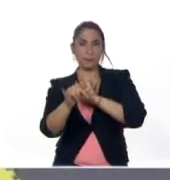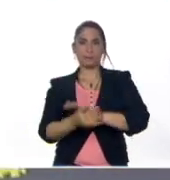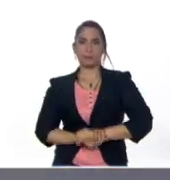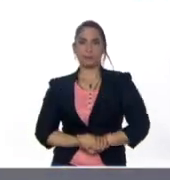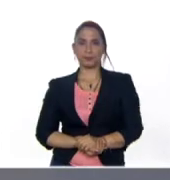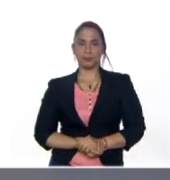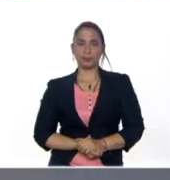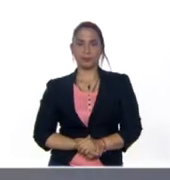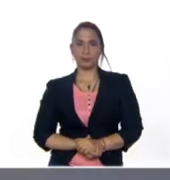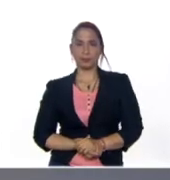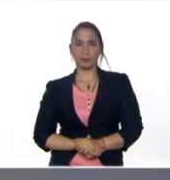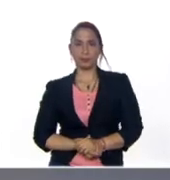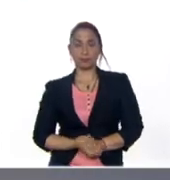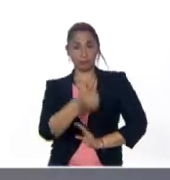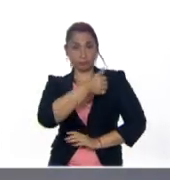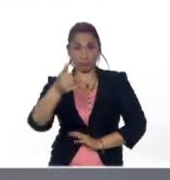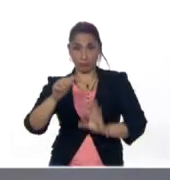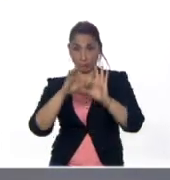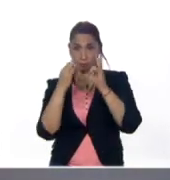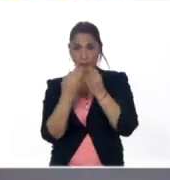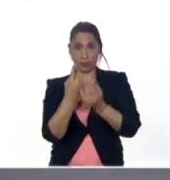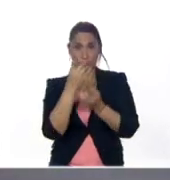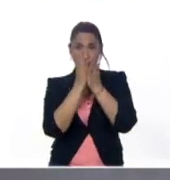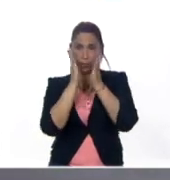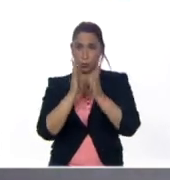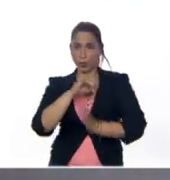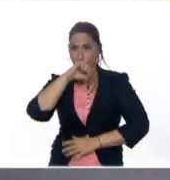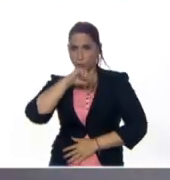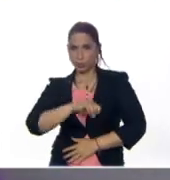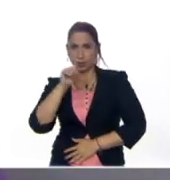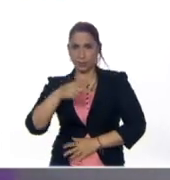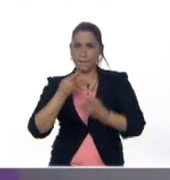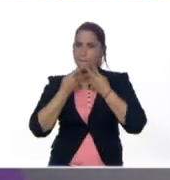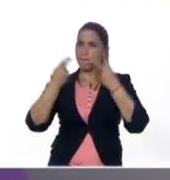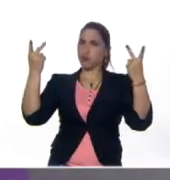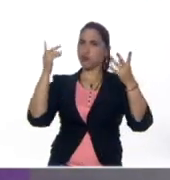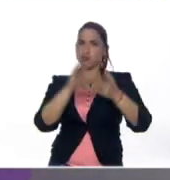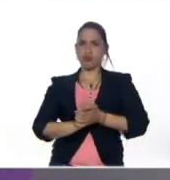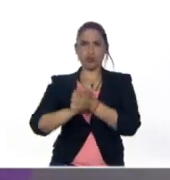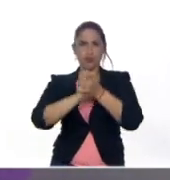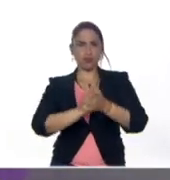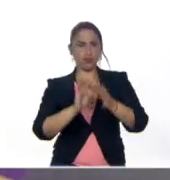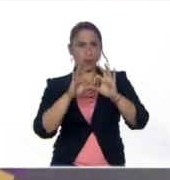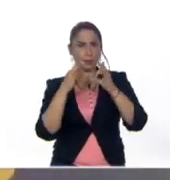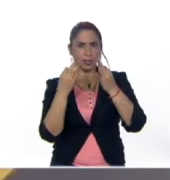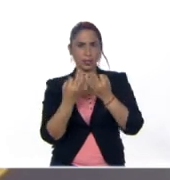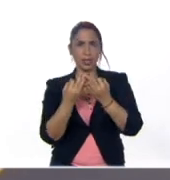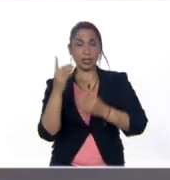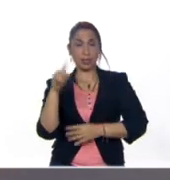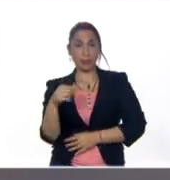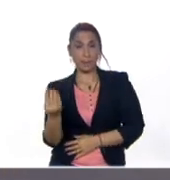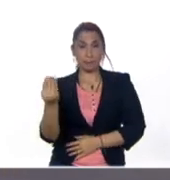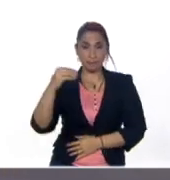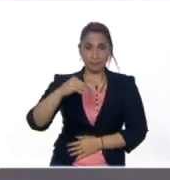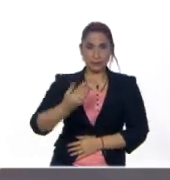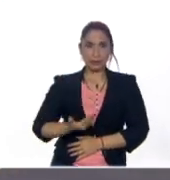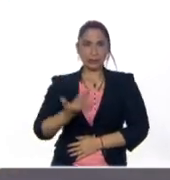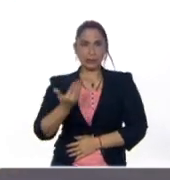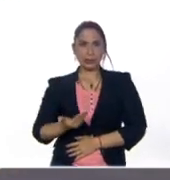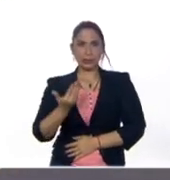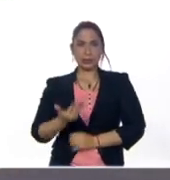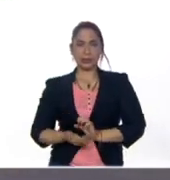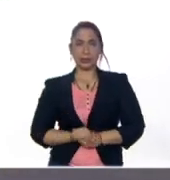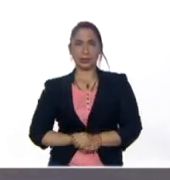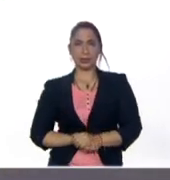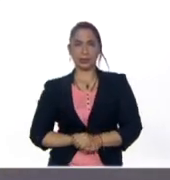página oficial de YouTube cada familia una escuela le das me gusta y compartes con amigos y familiares pero además muy importante